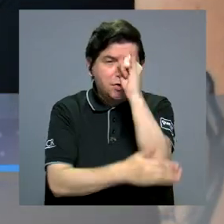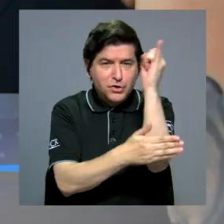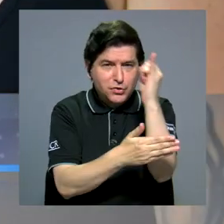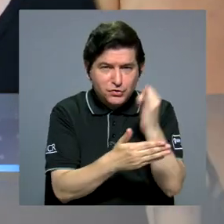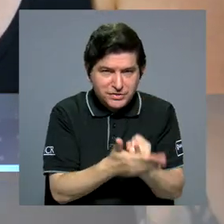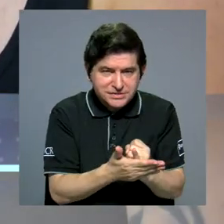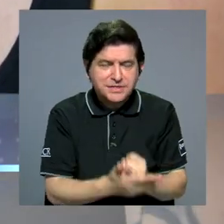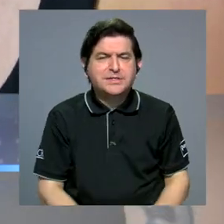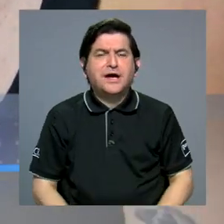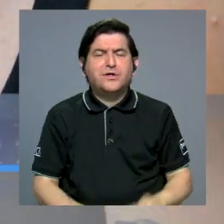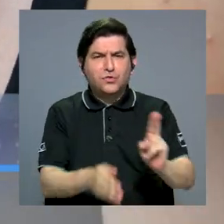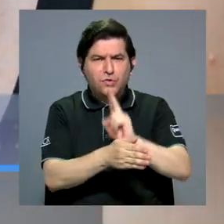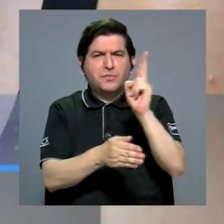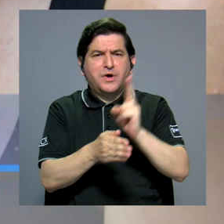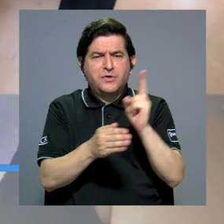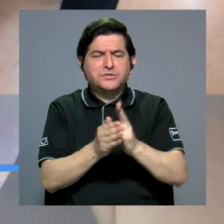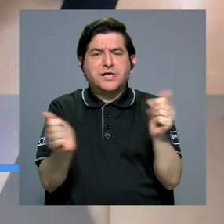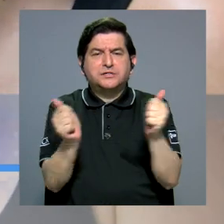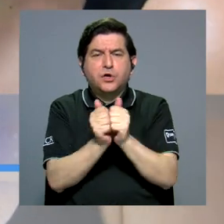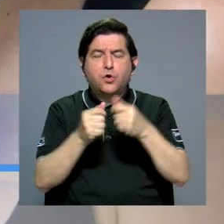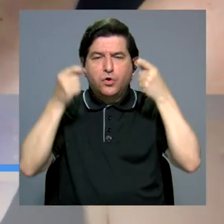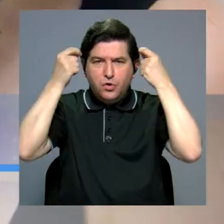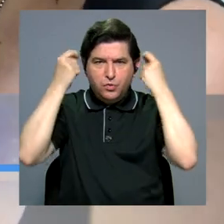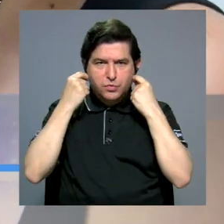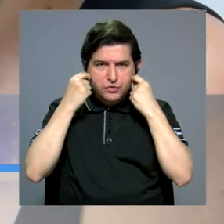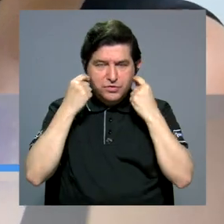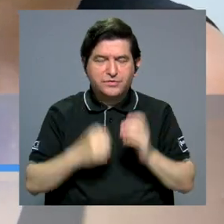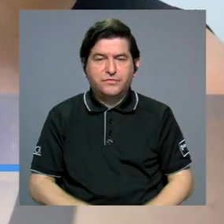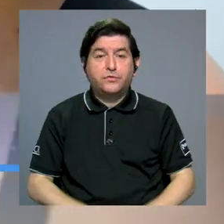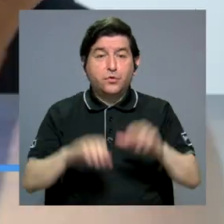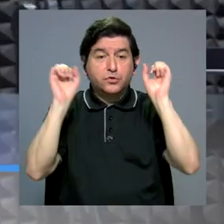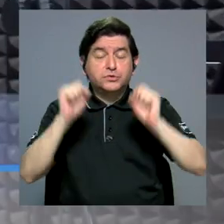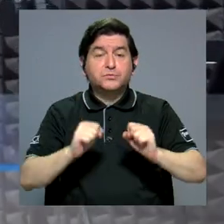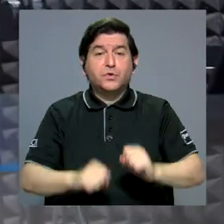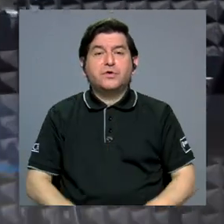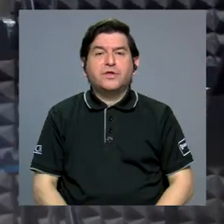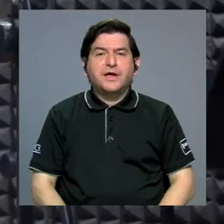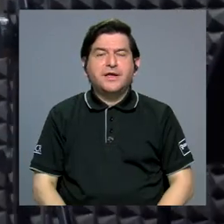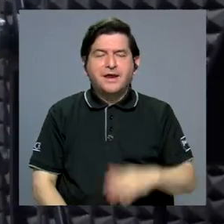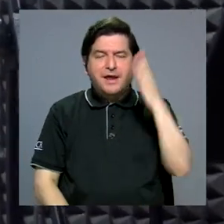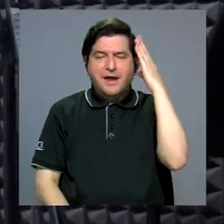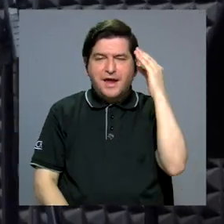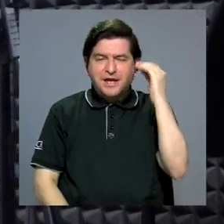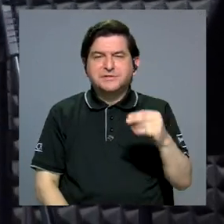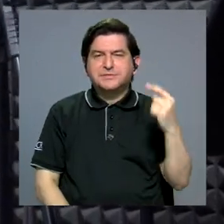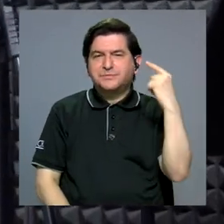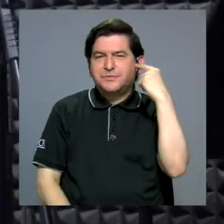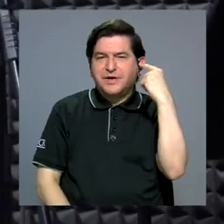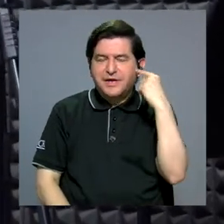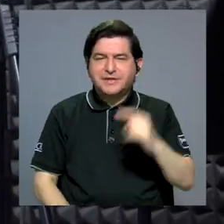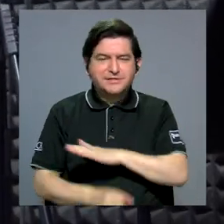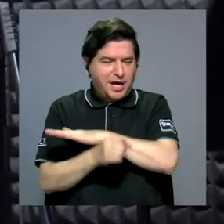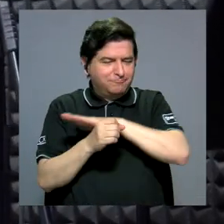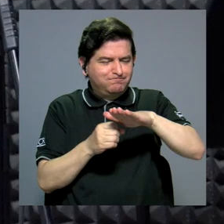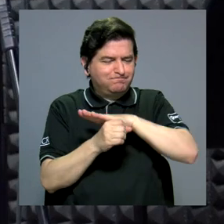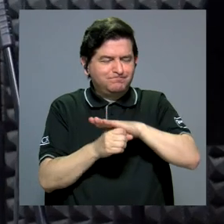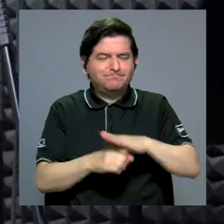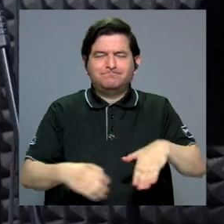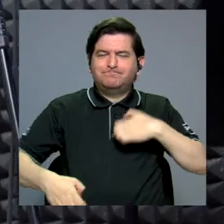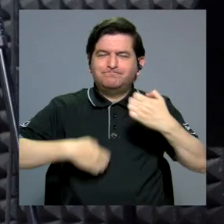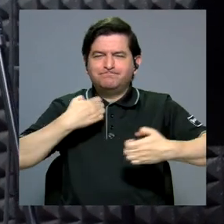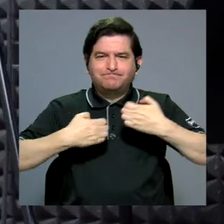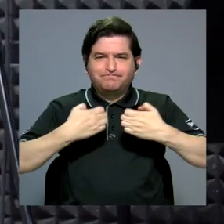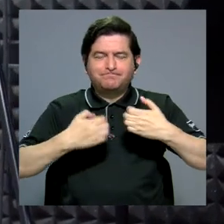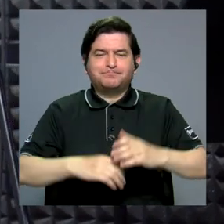diseñadas para ser consumidas con audífonos. De esta manera se puede alcanzar una experiencia auditiva más completa y